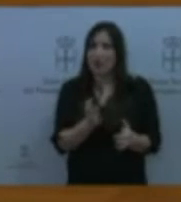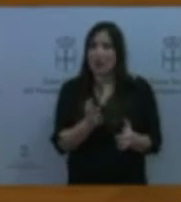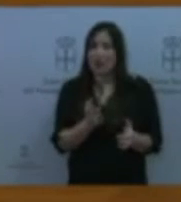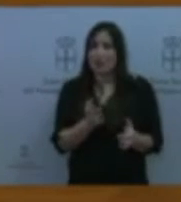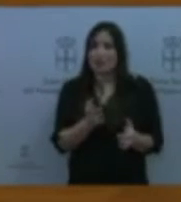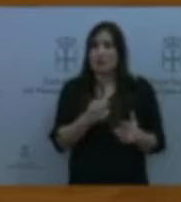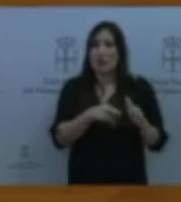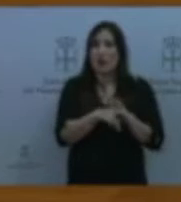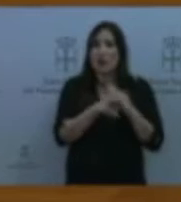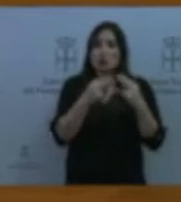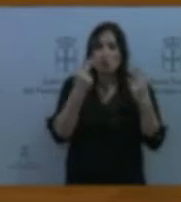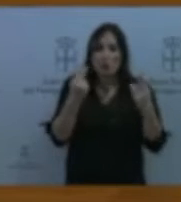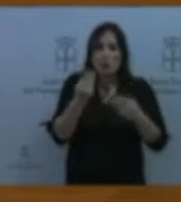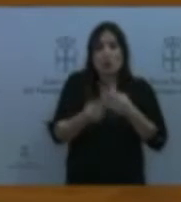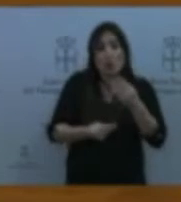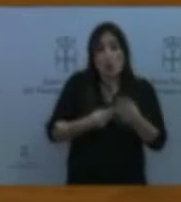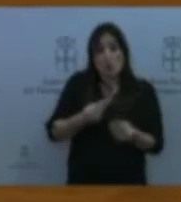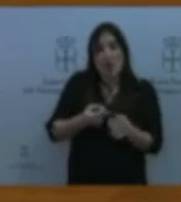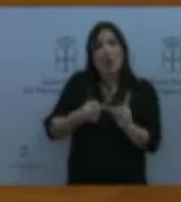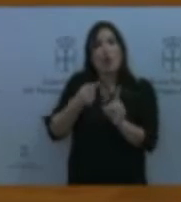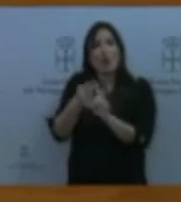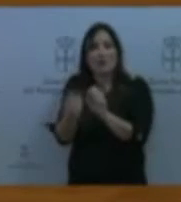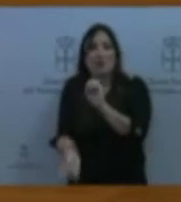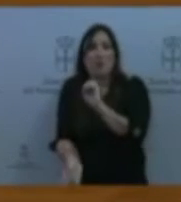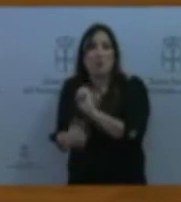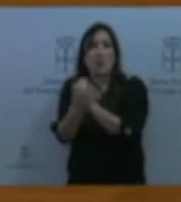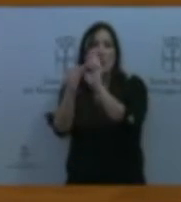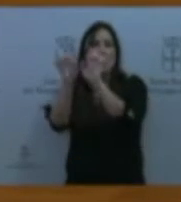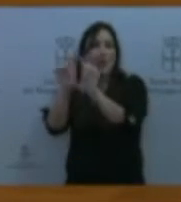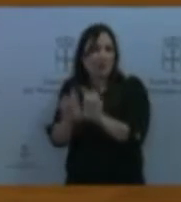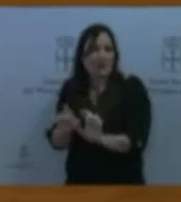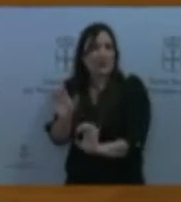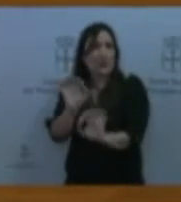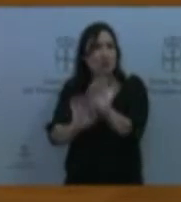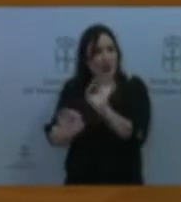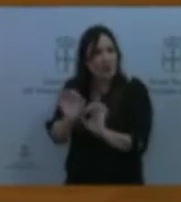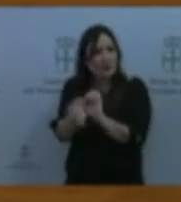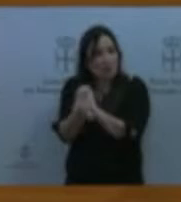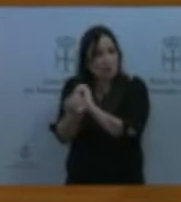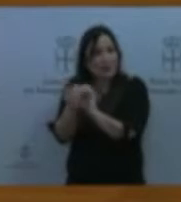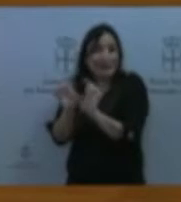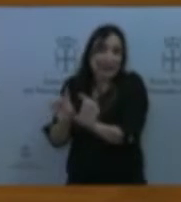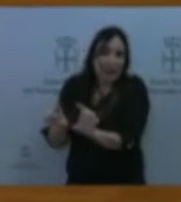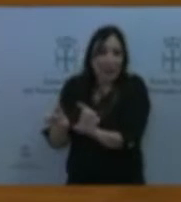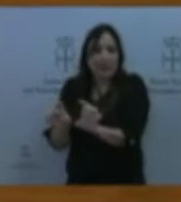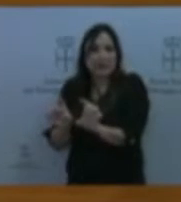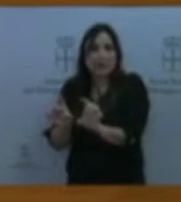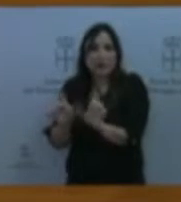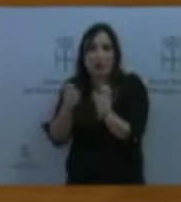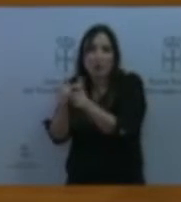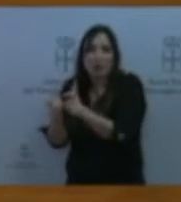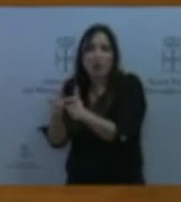crear un entramado de empresas y organismos, entidades, entes, fundaciones y consorcios,